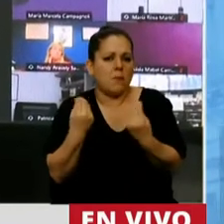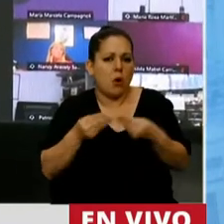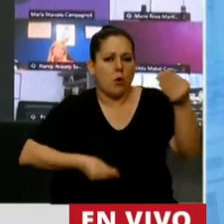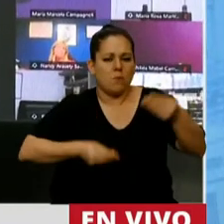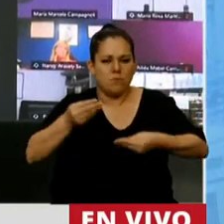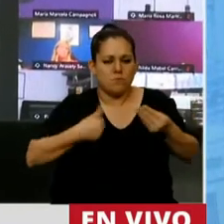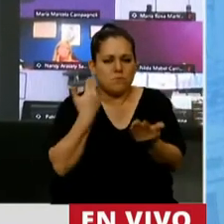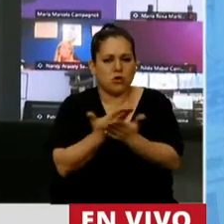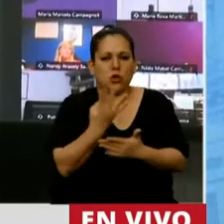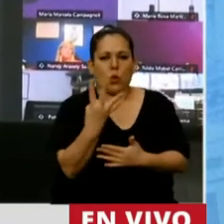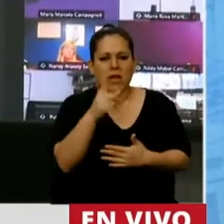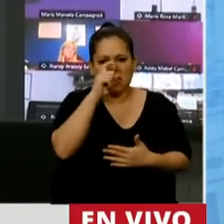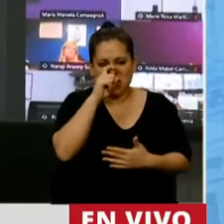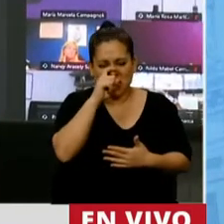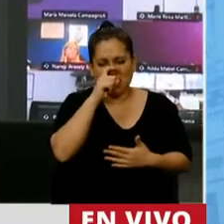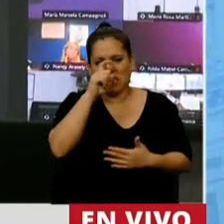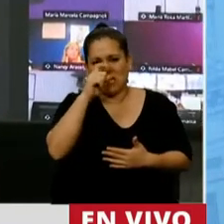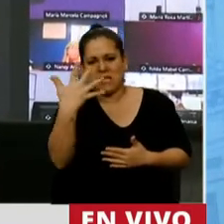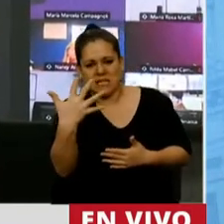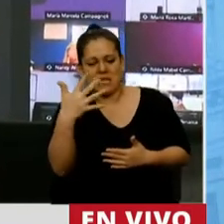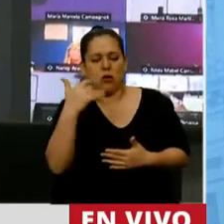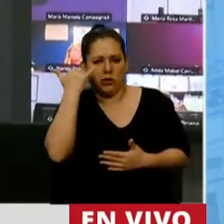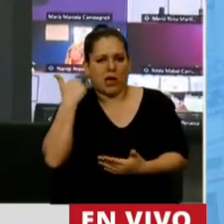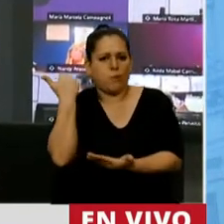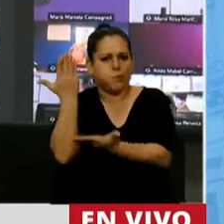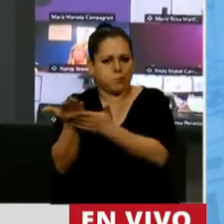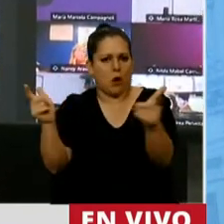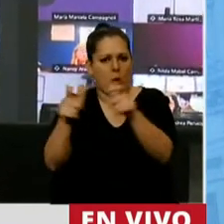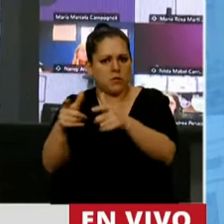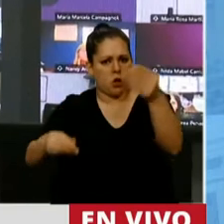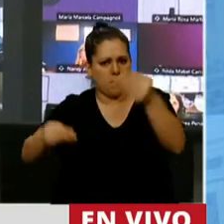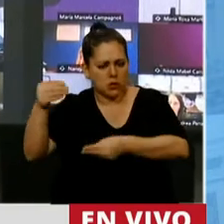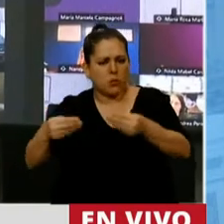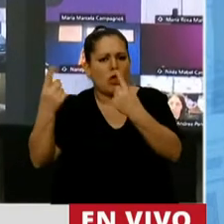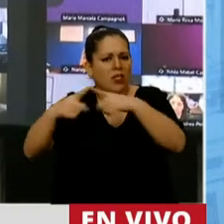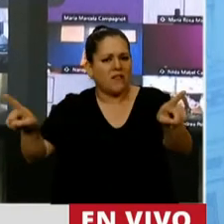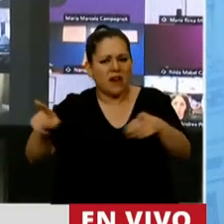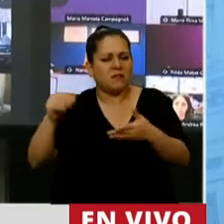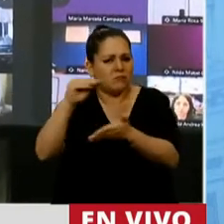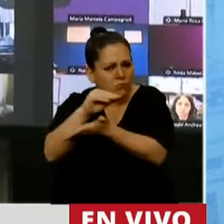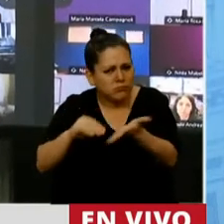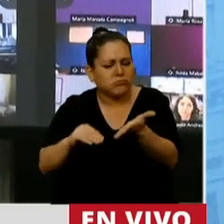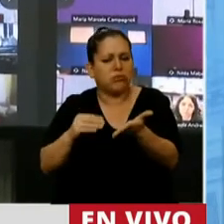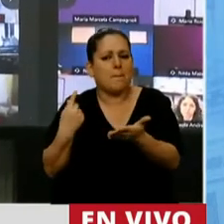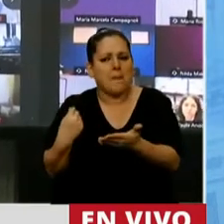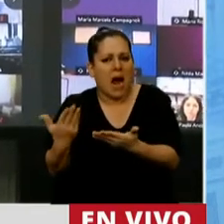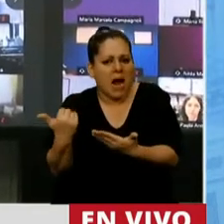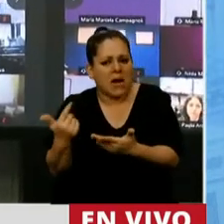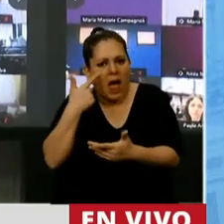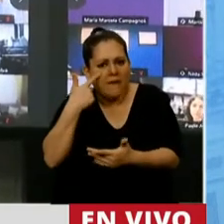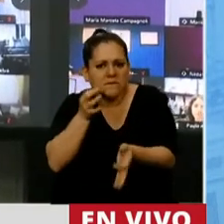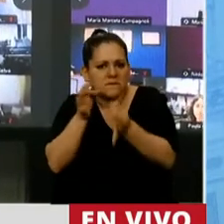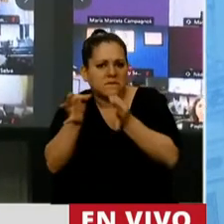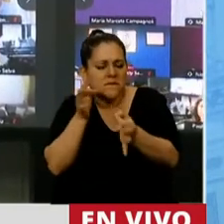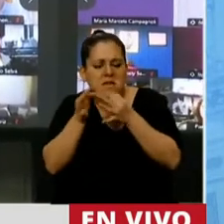4775 este año a la Comisión de Presupuestos, con otra distribución, con otro financiamiento, para discutir realmente las